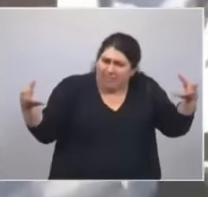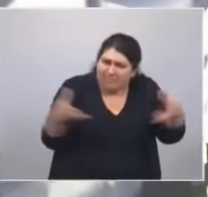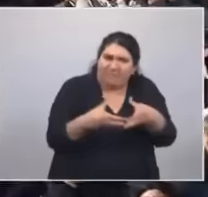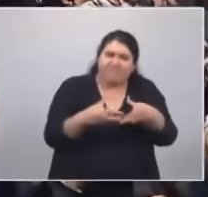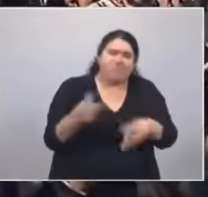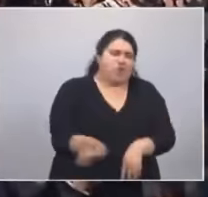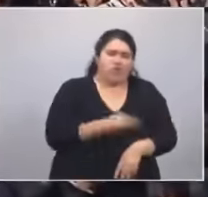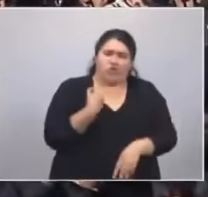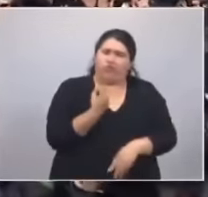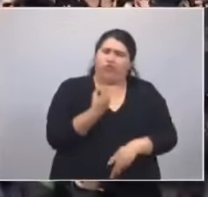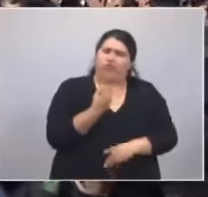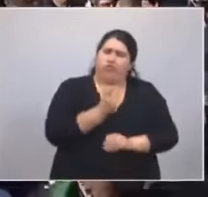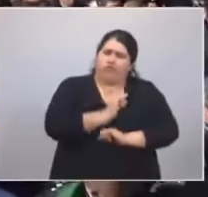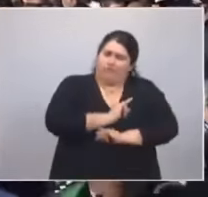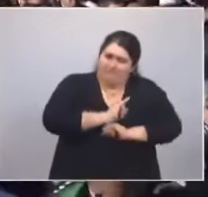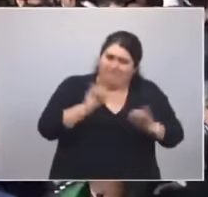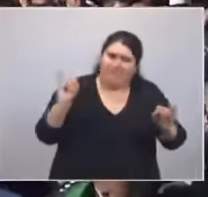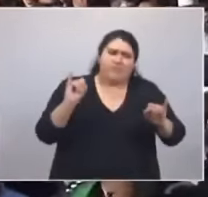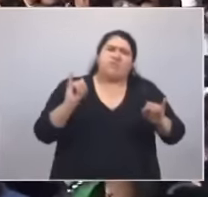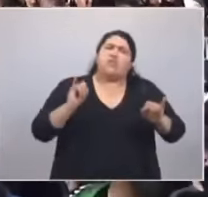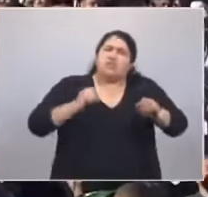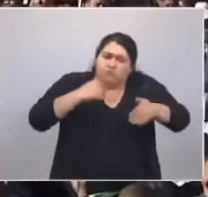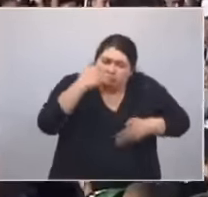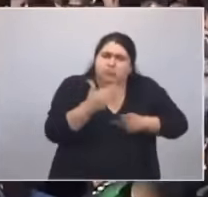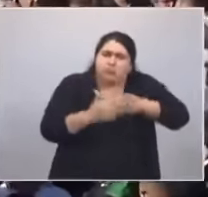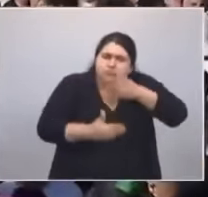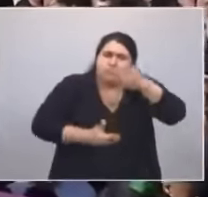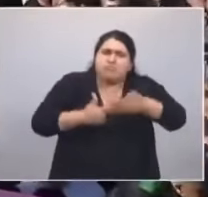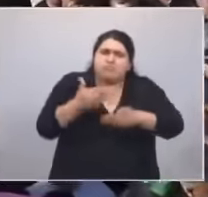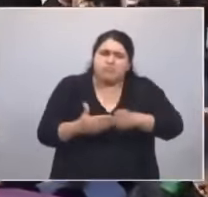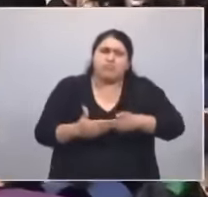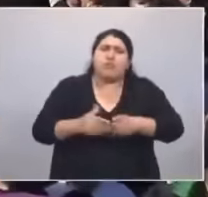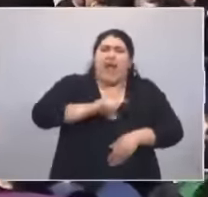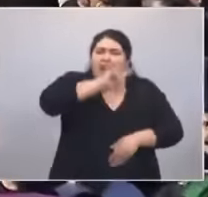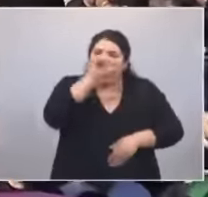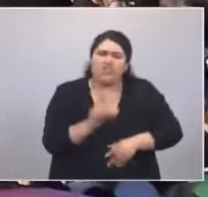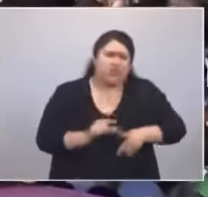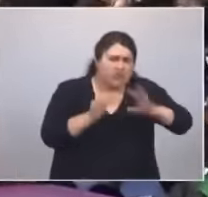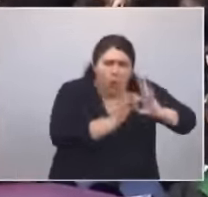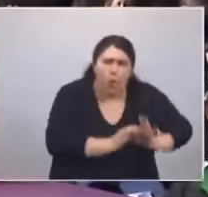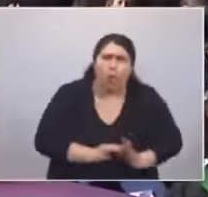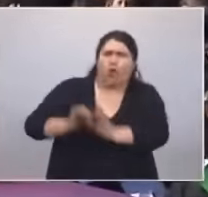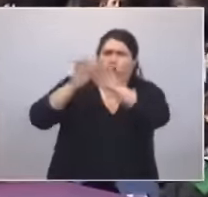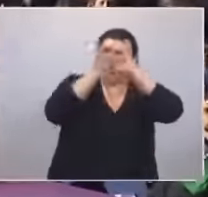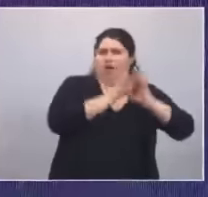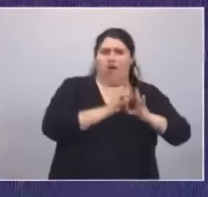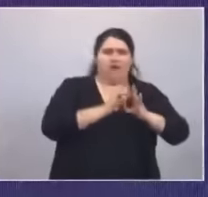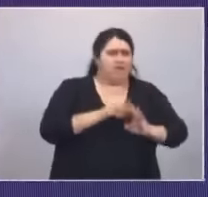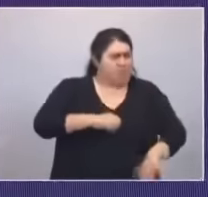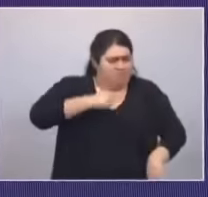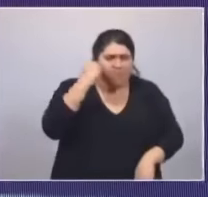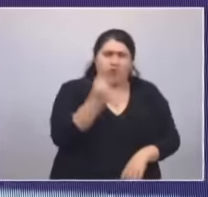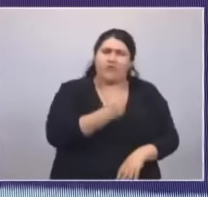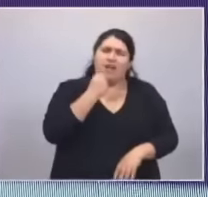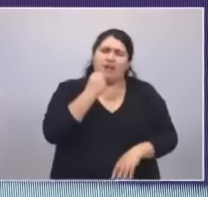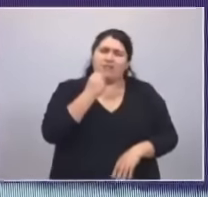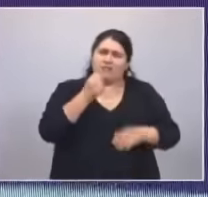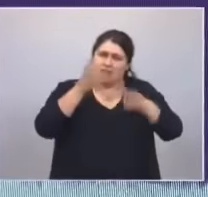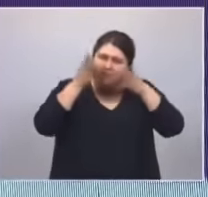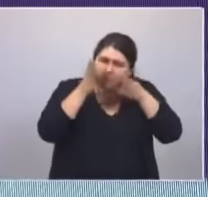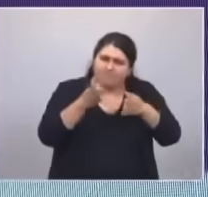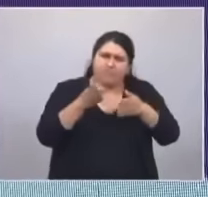vamos a llamar a la construcción de un gobierno de unidad nacional que deje sentada 10